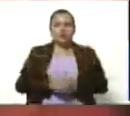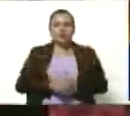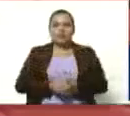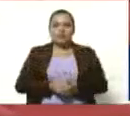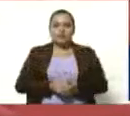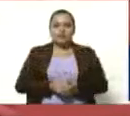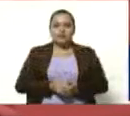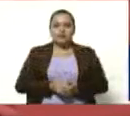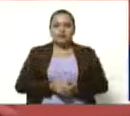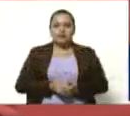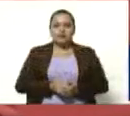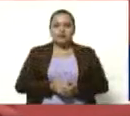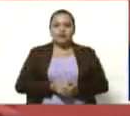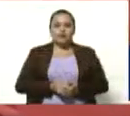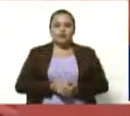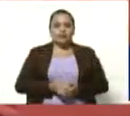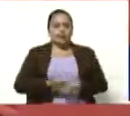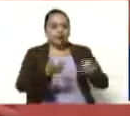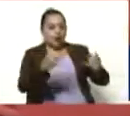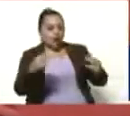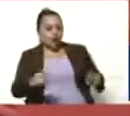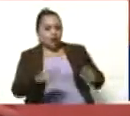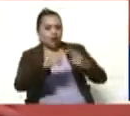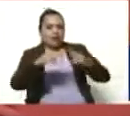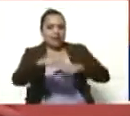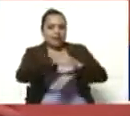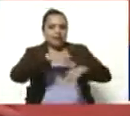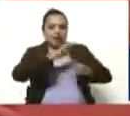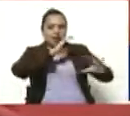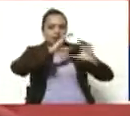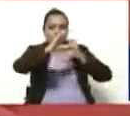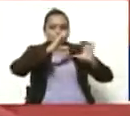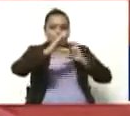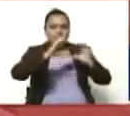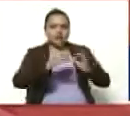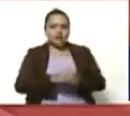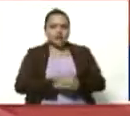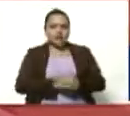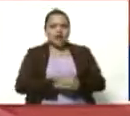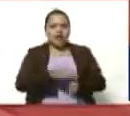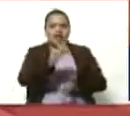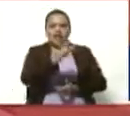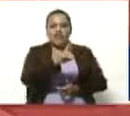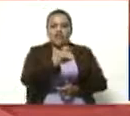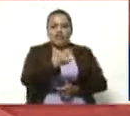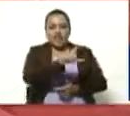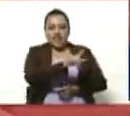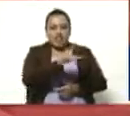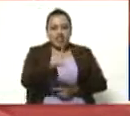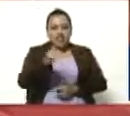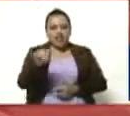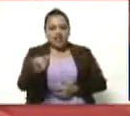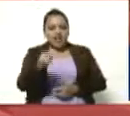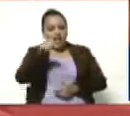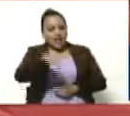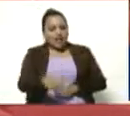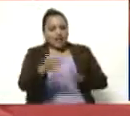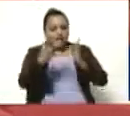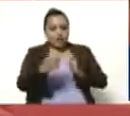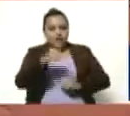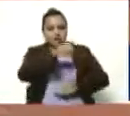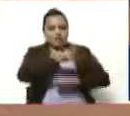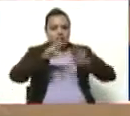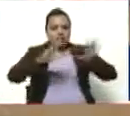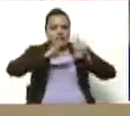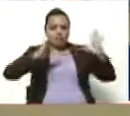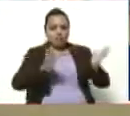poetas de este país. Y nos encontramos con el ministro de Comunicación, Freddy Ñáñez, en este 16º Festival Mundial